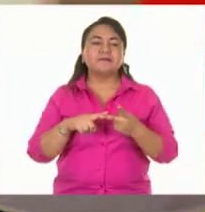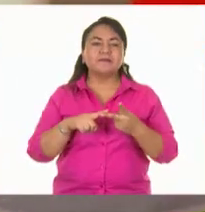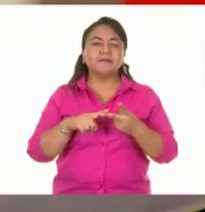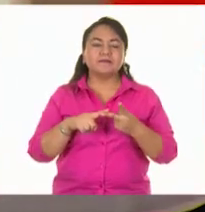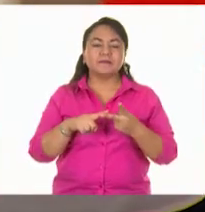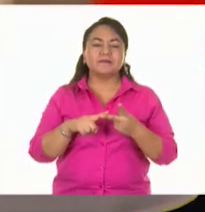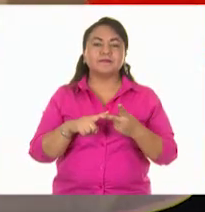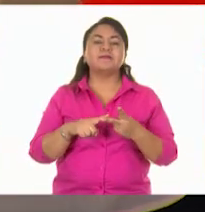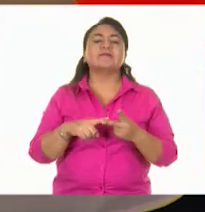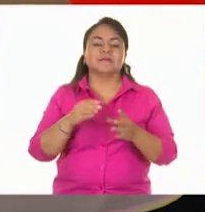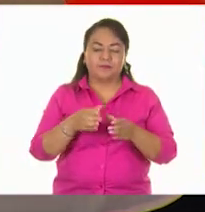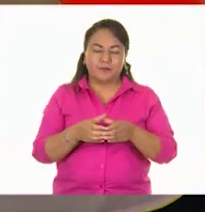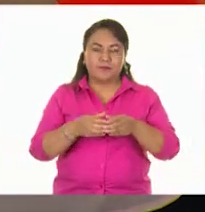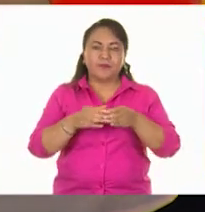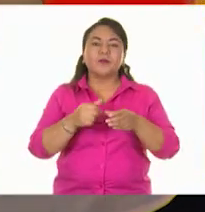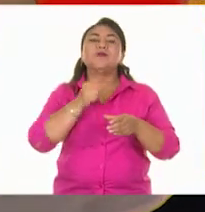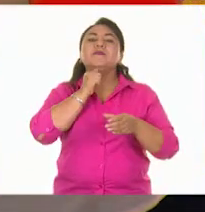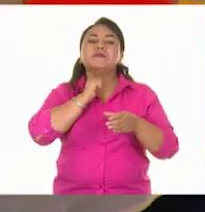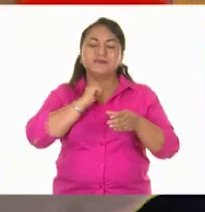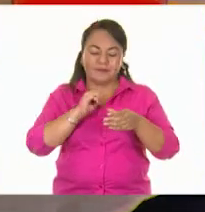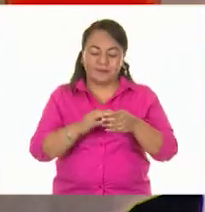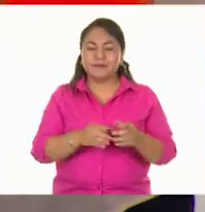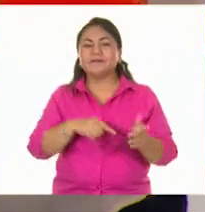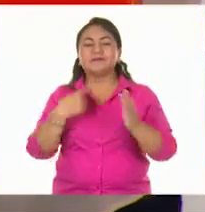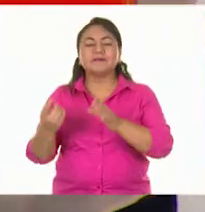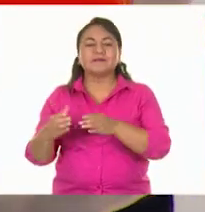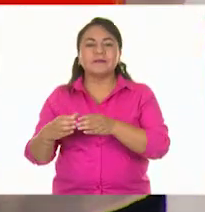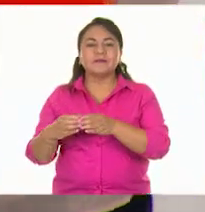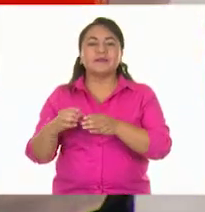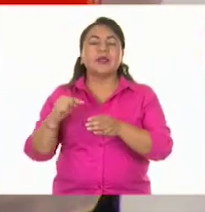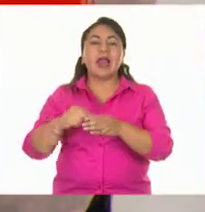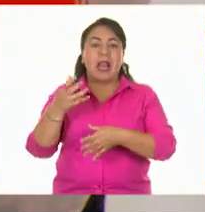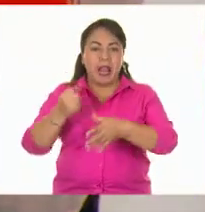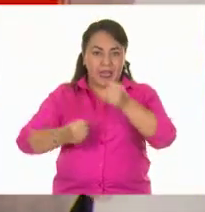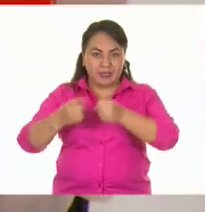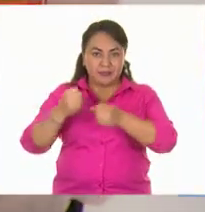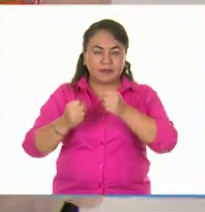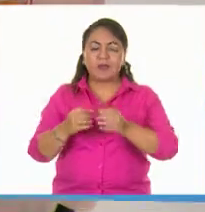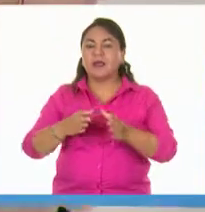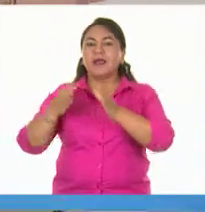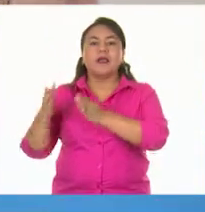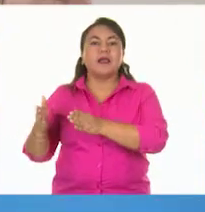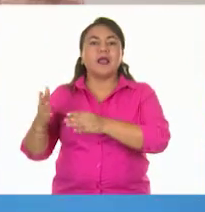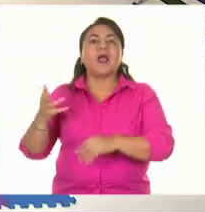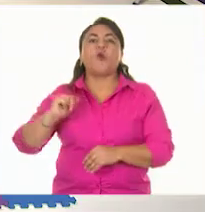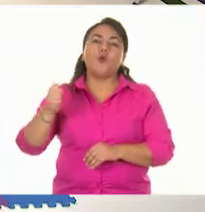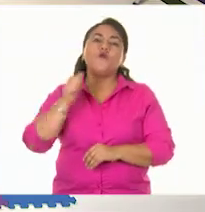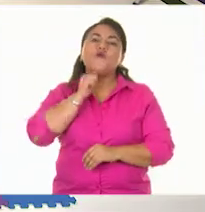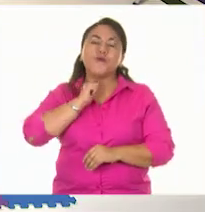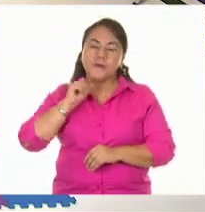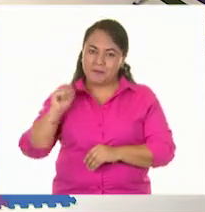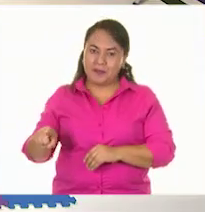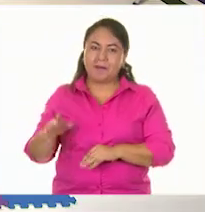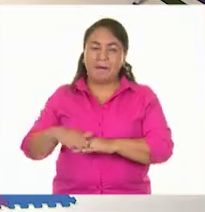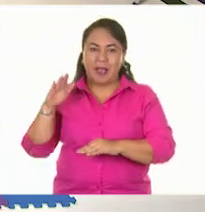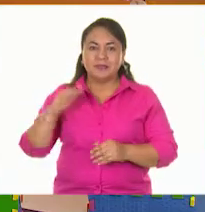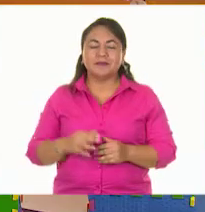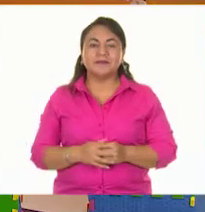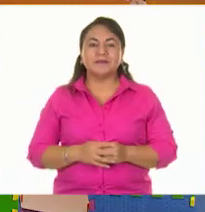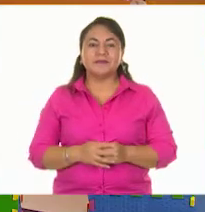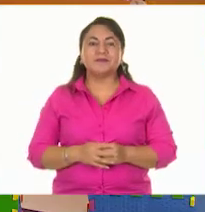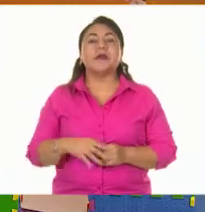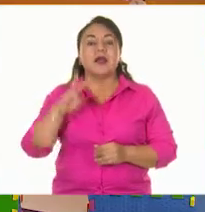juguito, tenemos leche y tenemos más jugo. Muy bien. Vamos a identificar